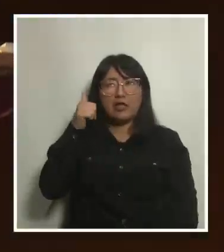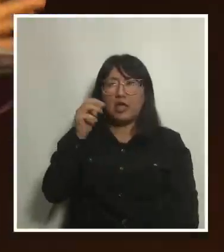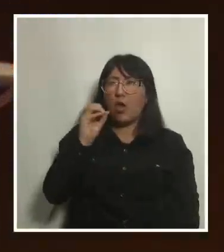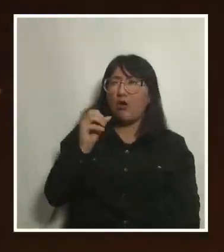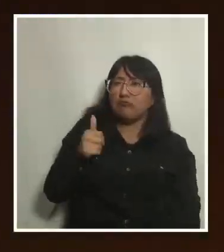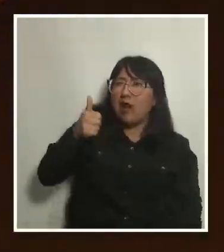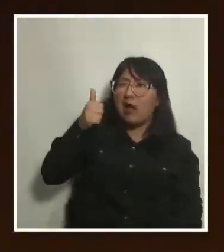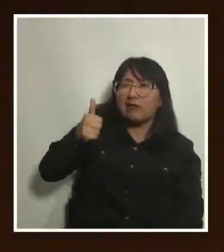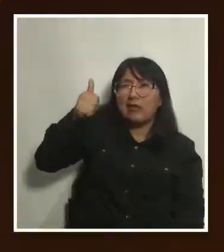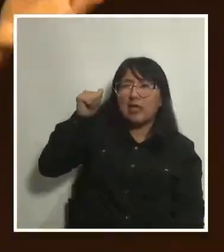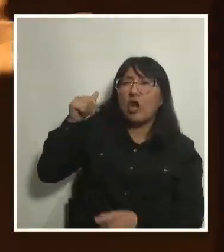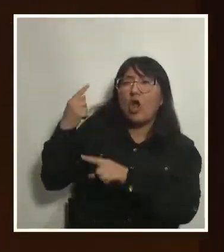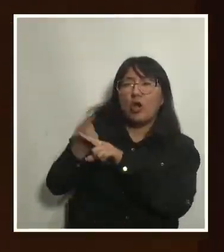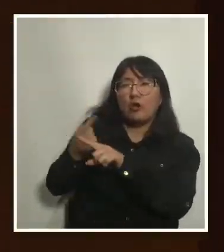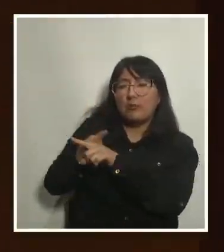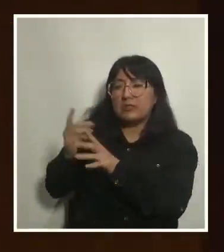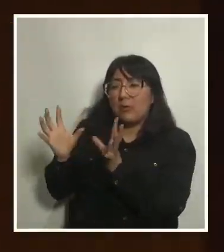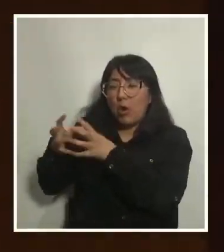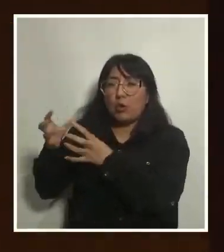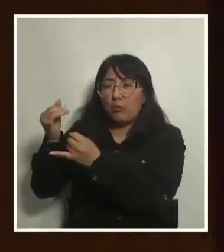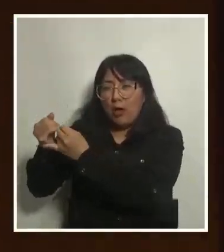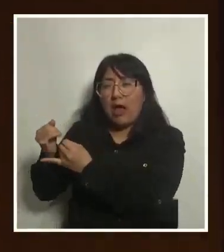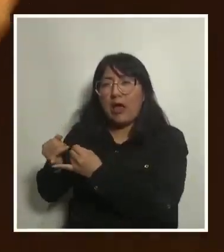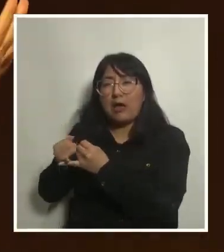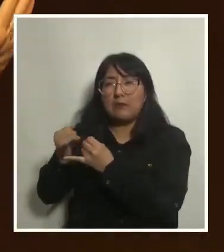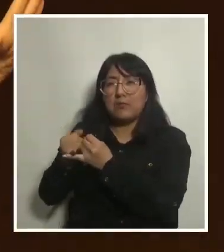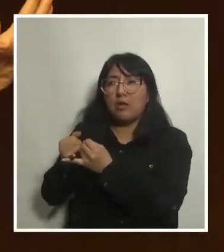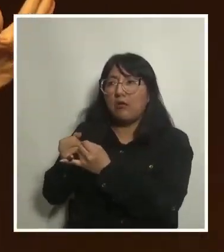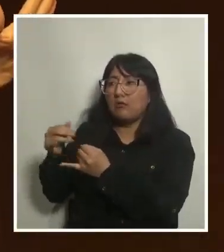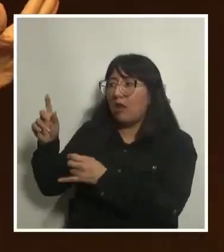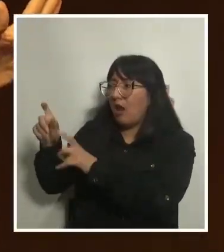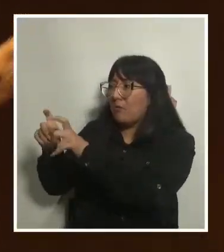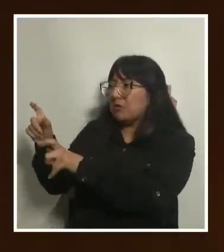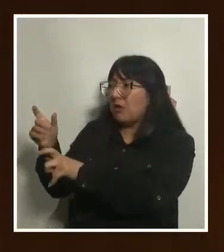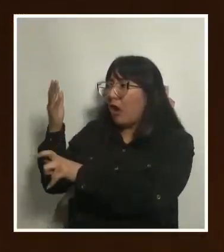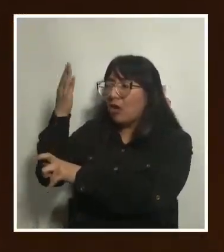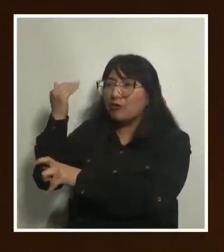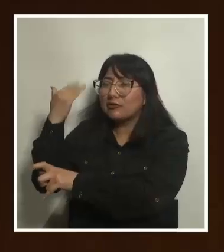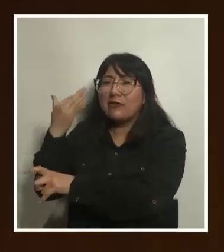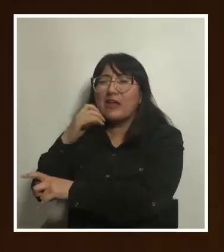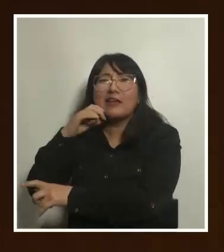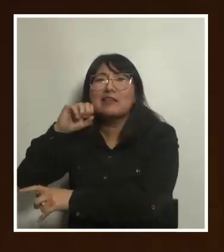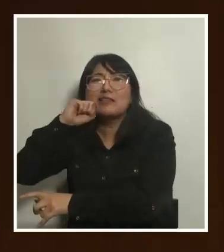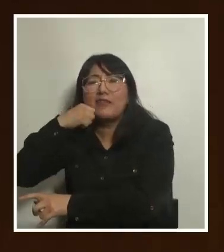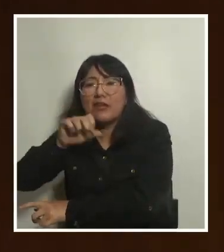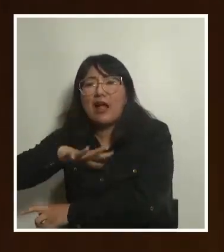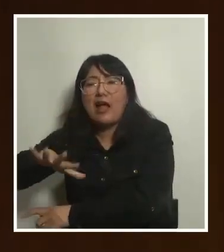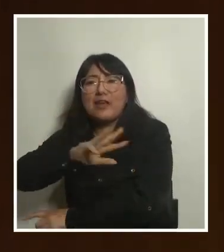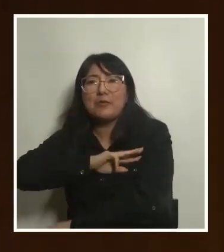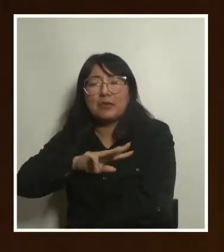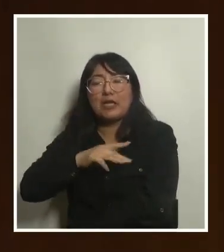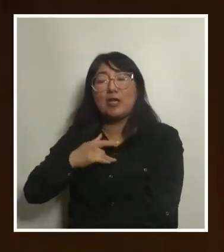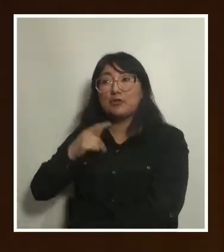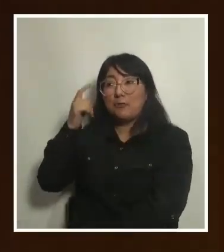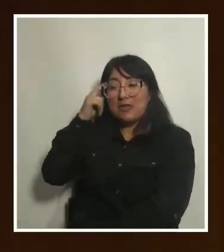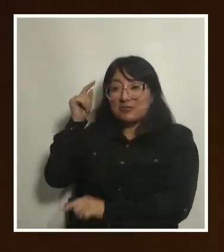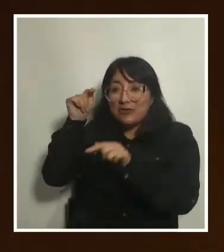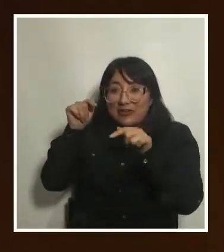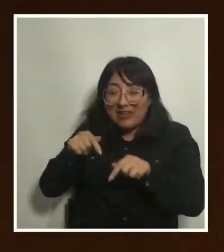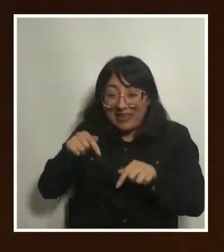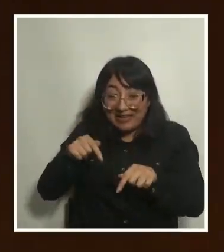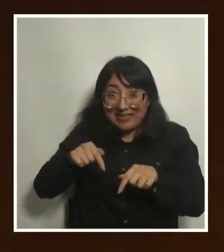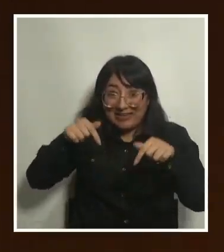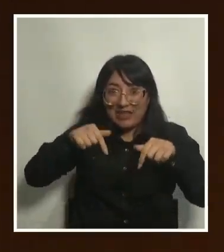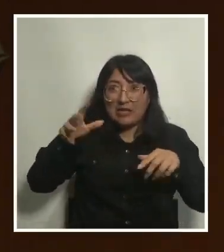ayer, abriendo conversación en un grupo de amigos, nadie sabía lo que eran las áreas metropolitanas. Entonces pienso que hay que sacar de acá,